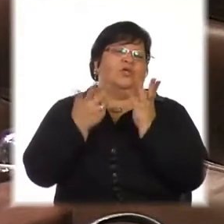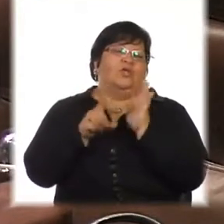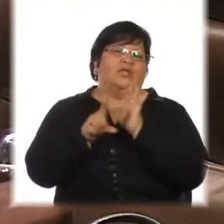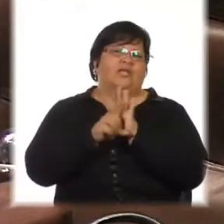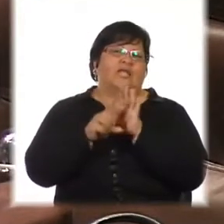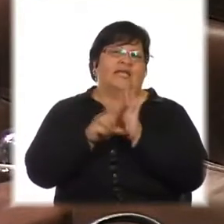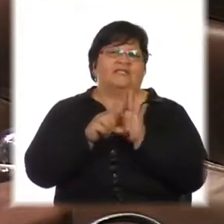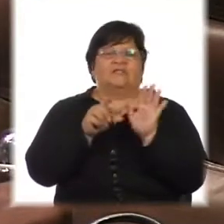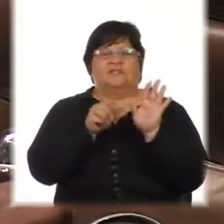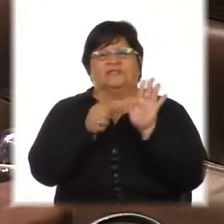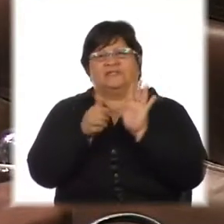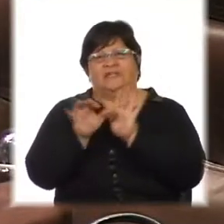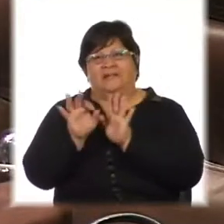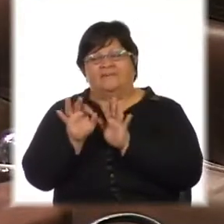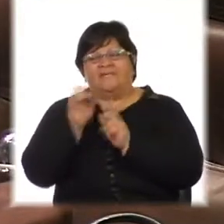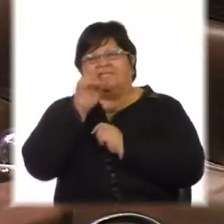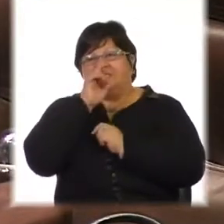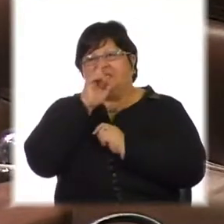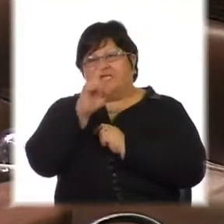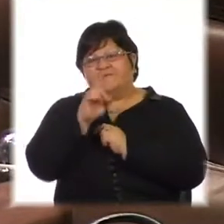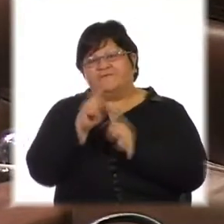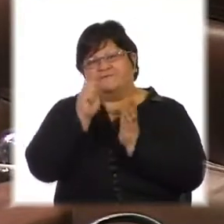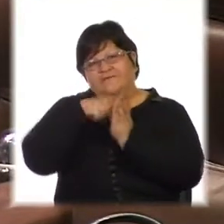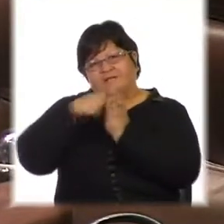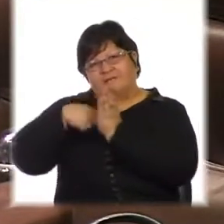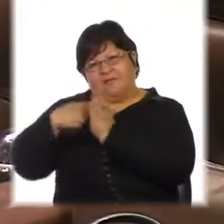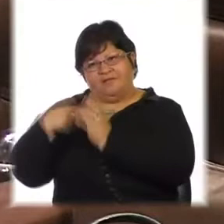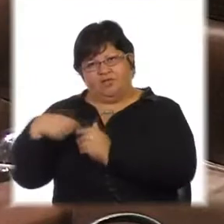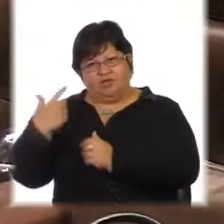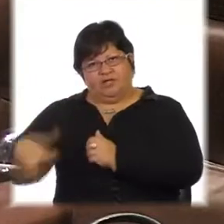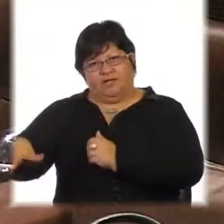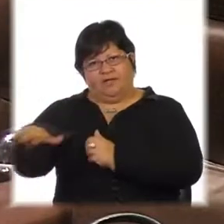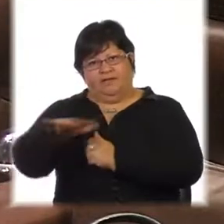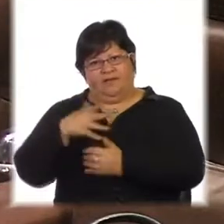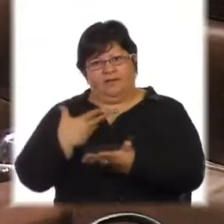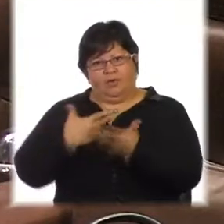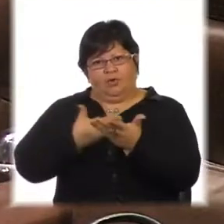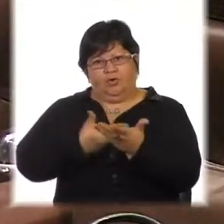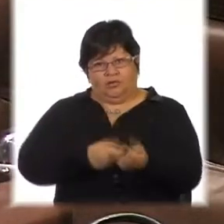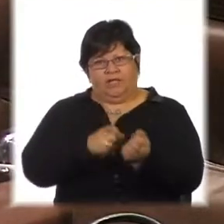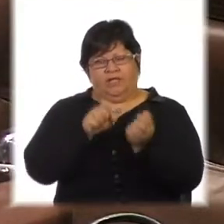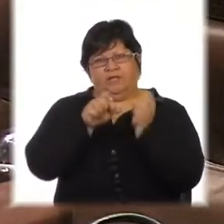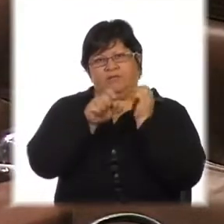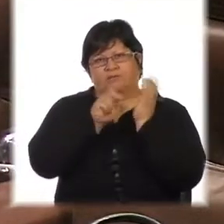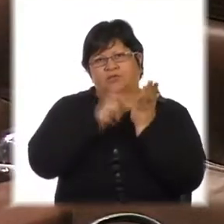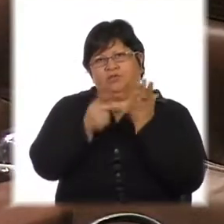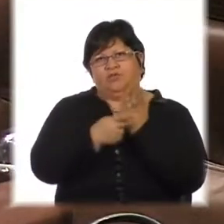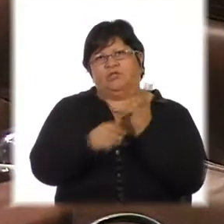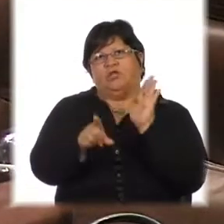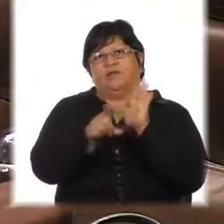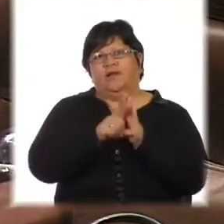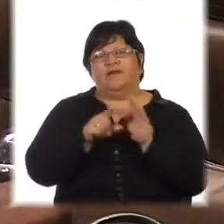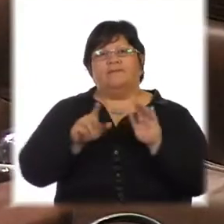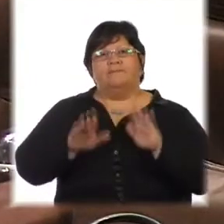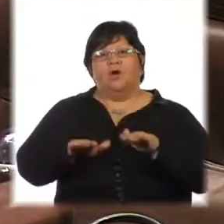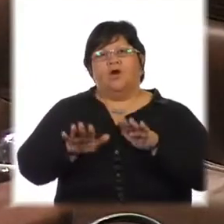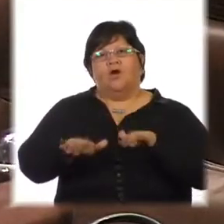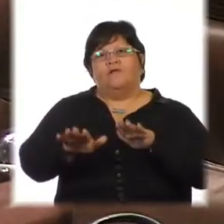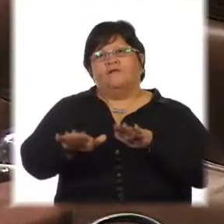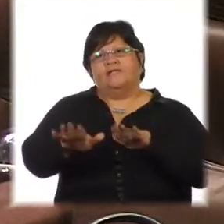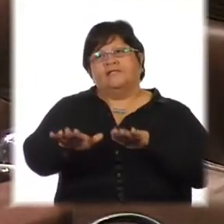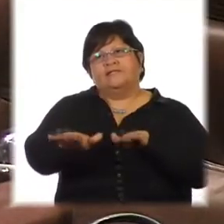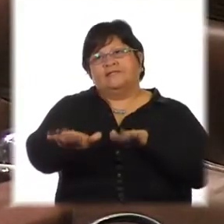60.000 firmas de la sociedad avalando este proyecto de ley. Hubo una movilización de colectivos